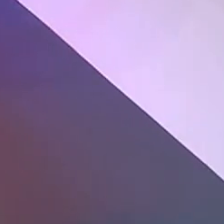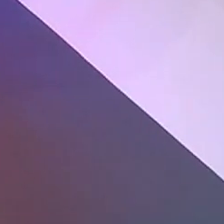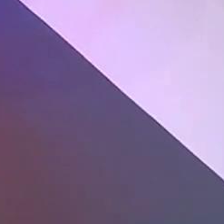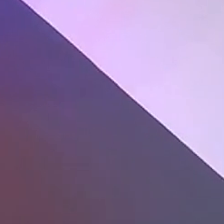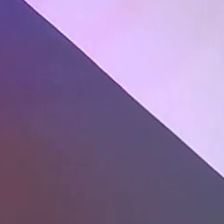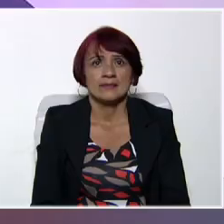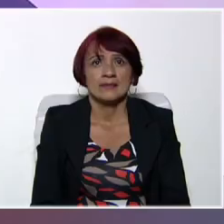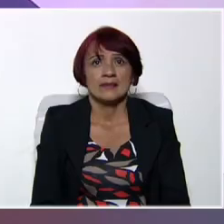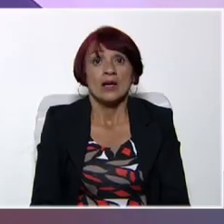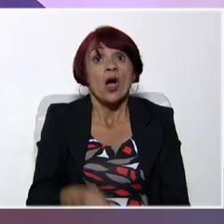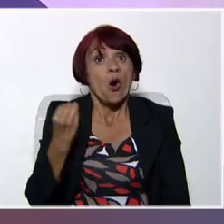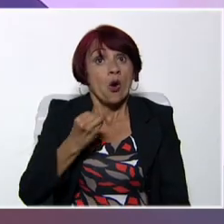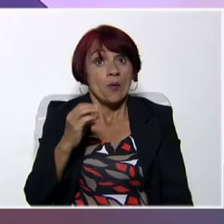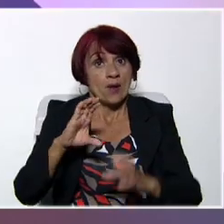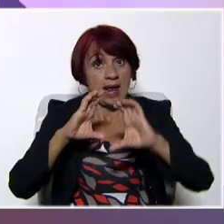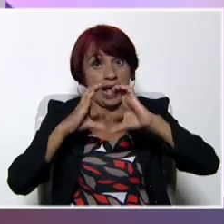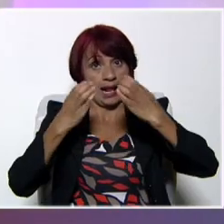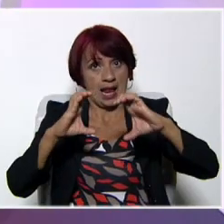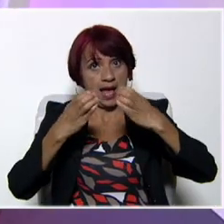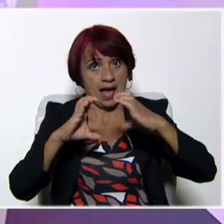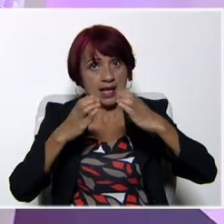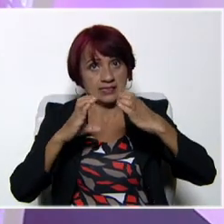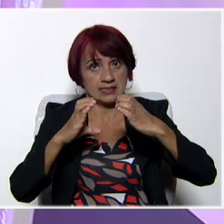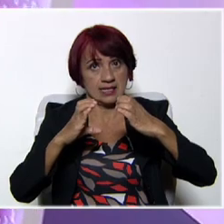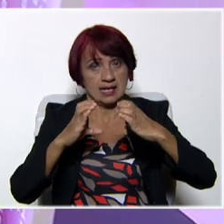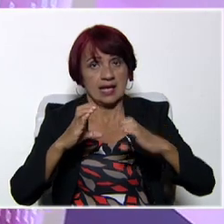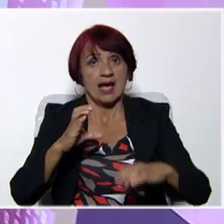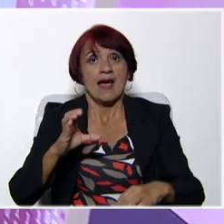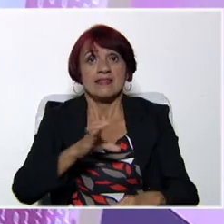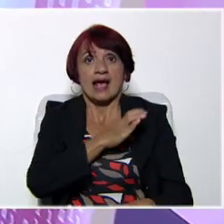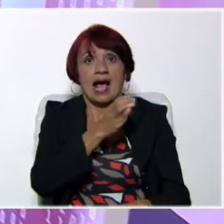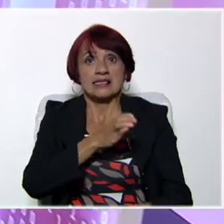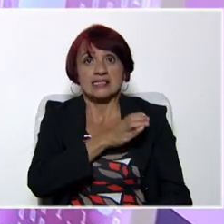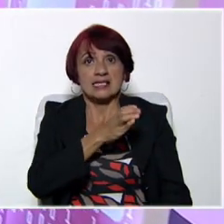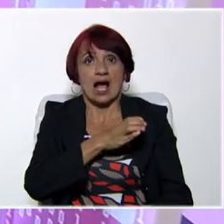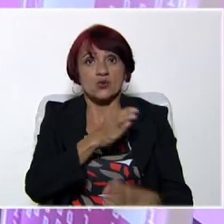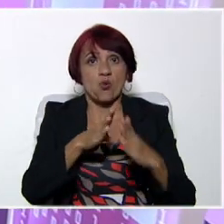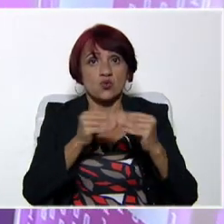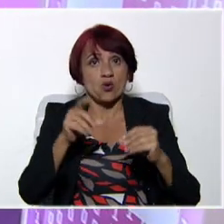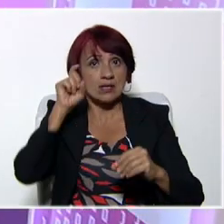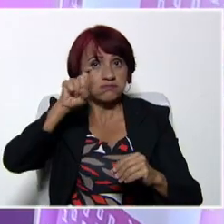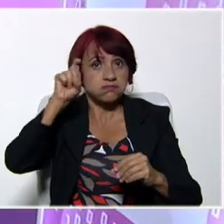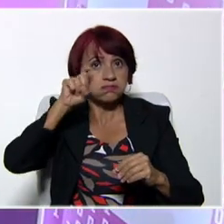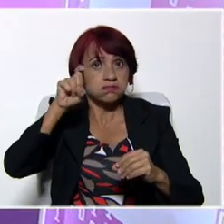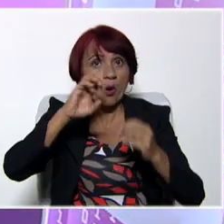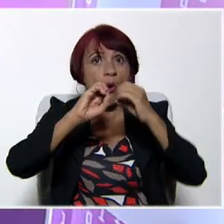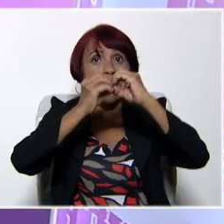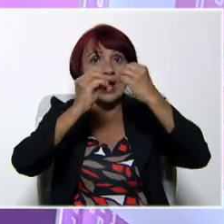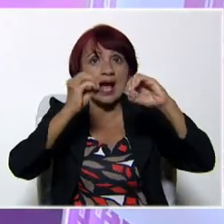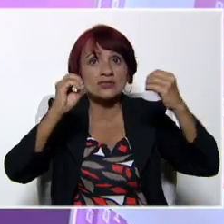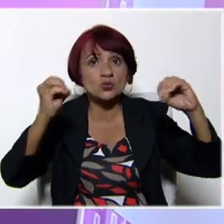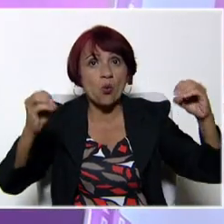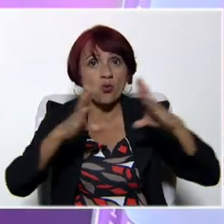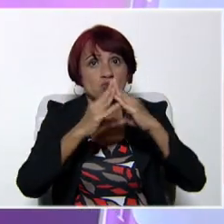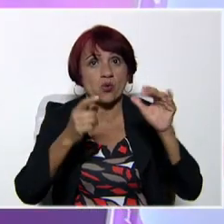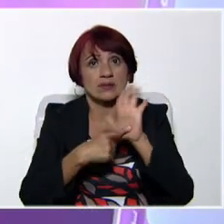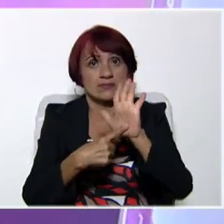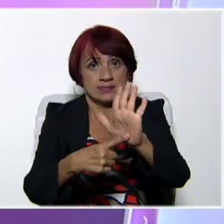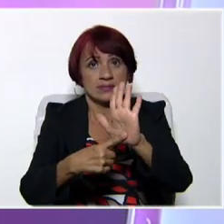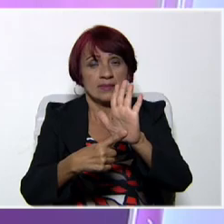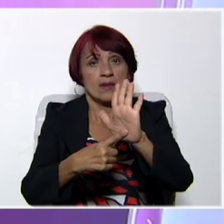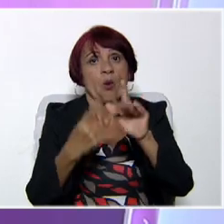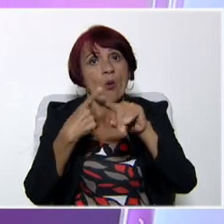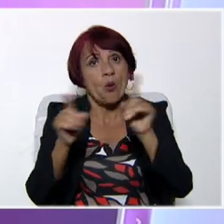Y como en nuestra clase de castellano estuvimos hablando acerca de la formación de oraciones, yo quiero presentarles la siguiente